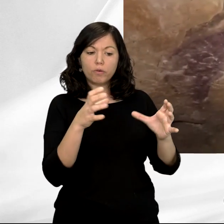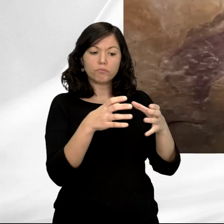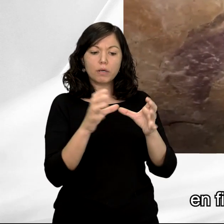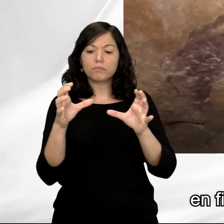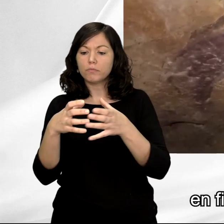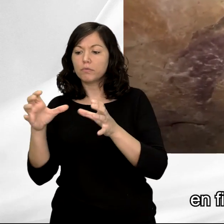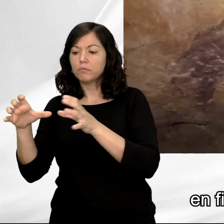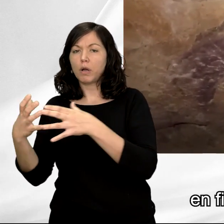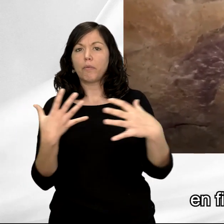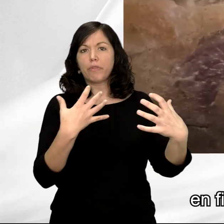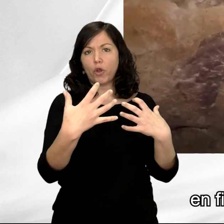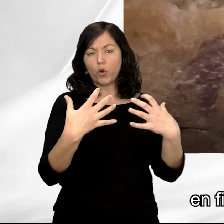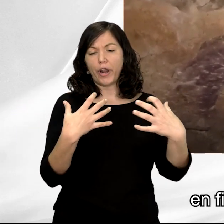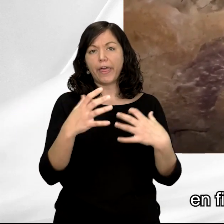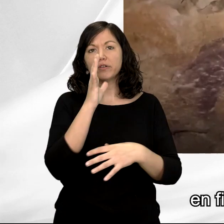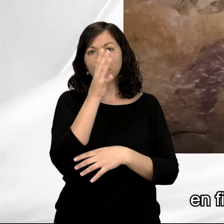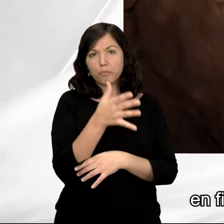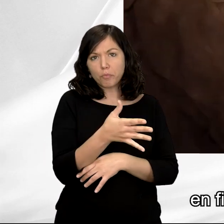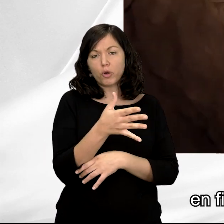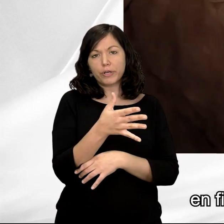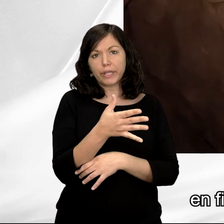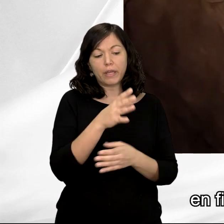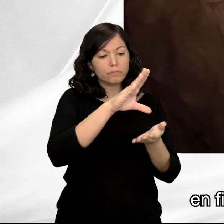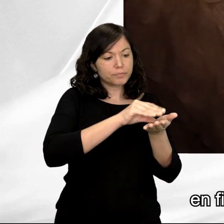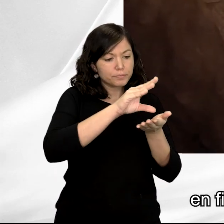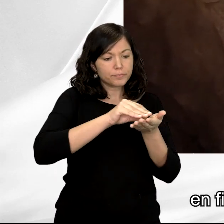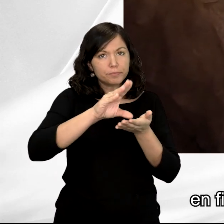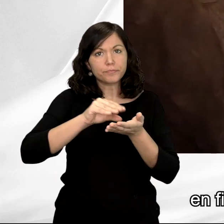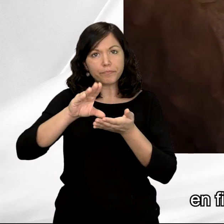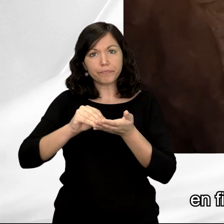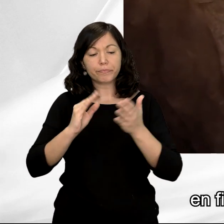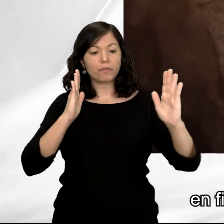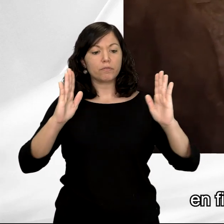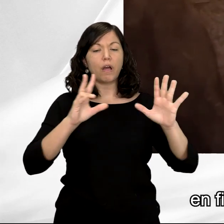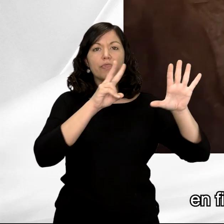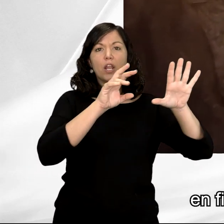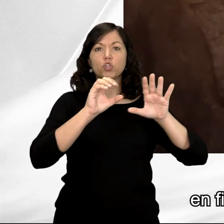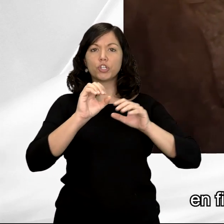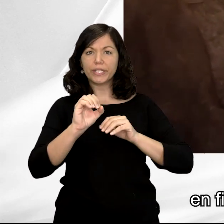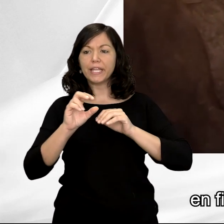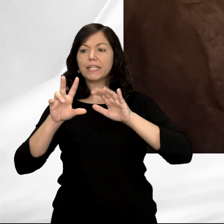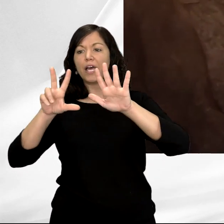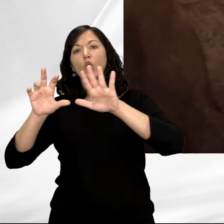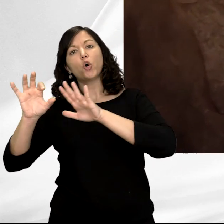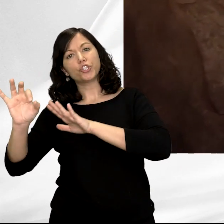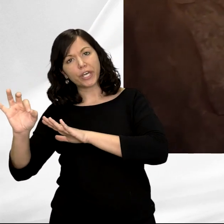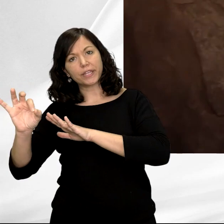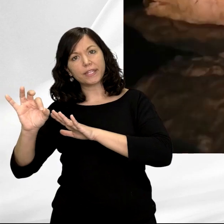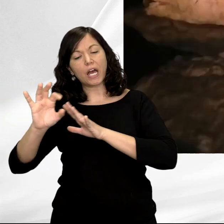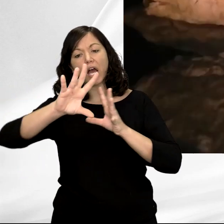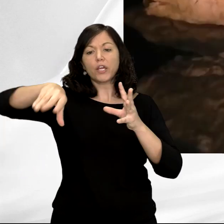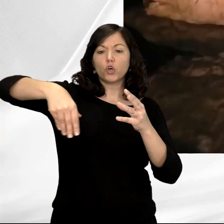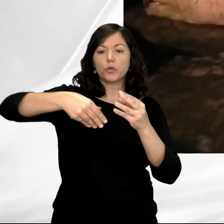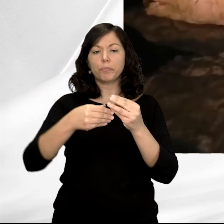decorados, porque a esos que se documentan en finales de los 70 y durante la década de los 80 hubo que incorporar